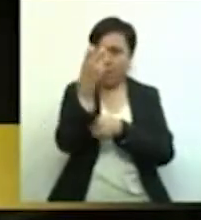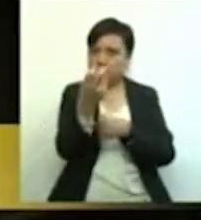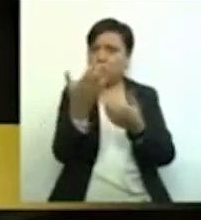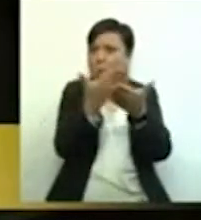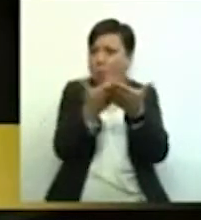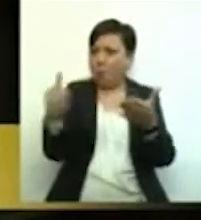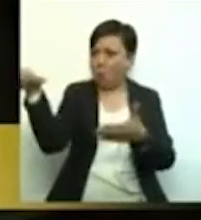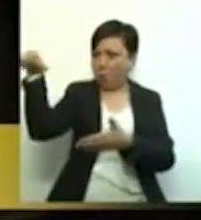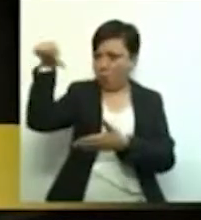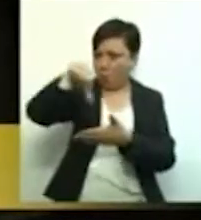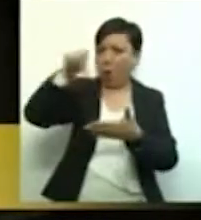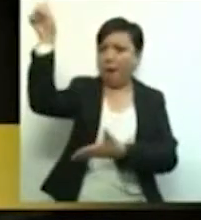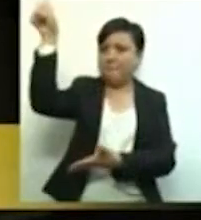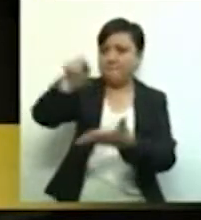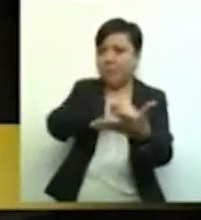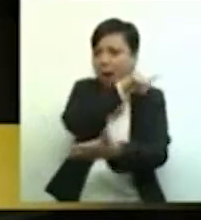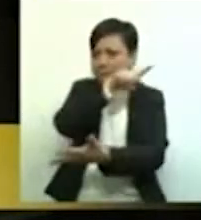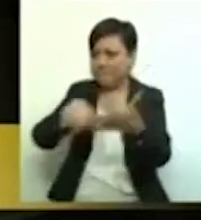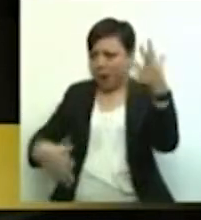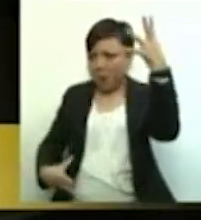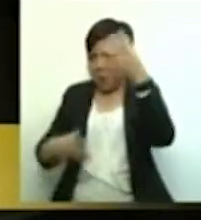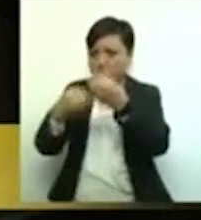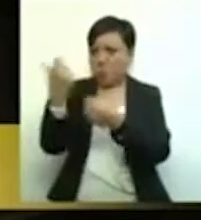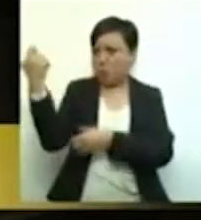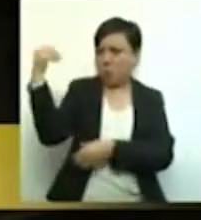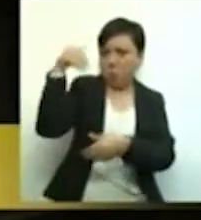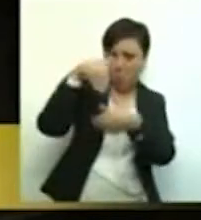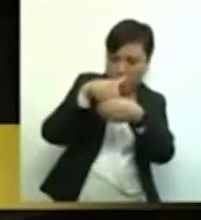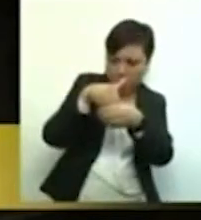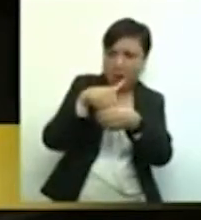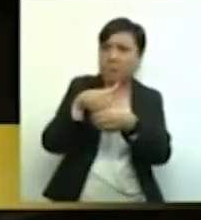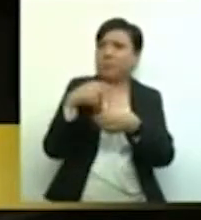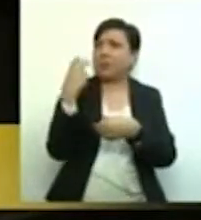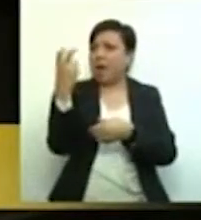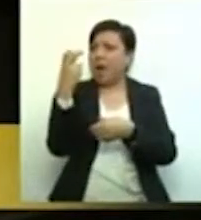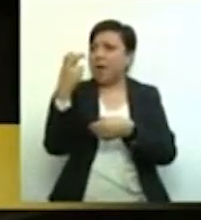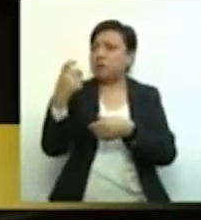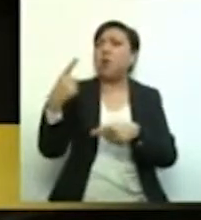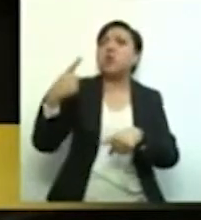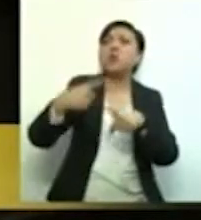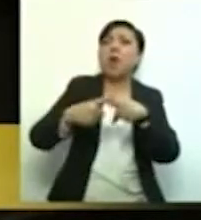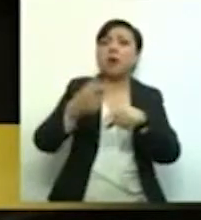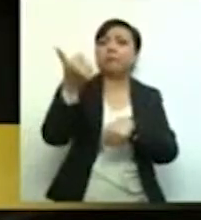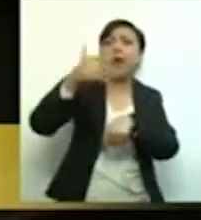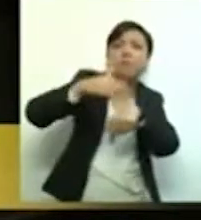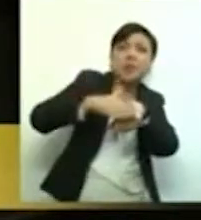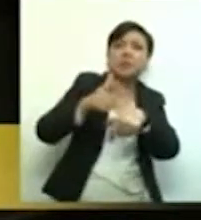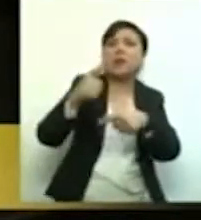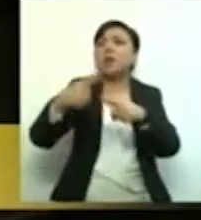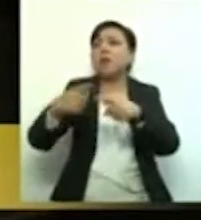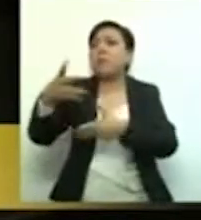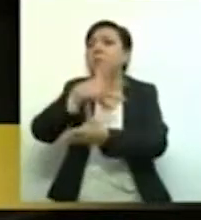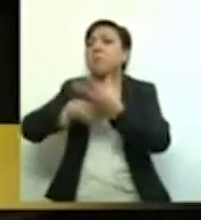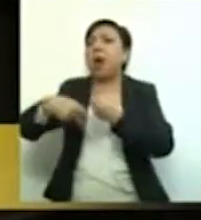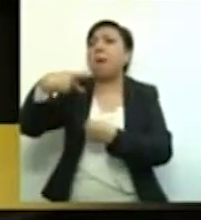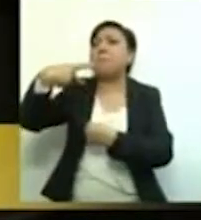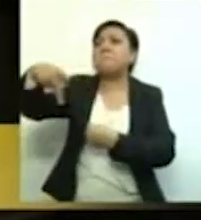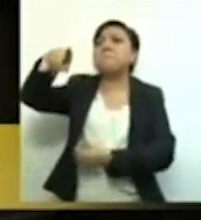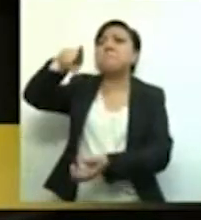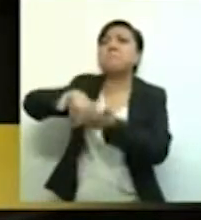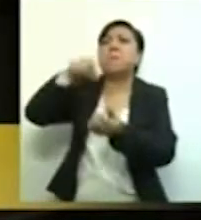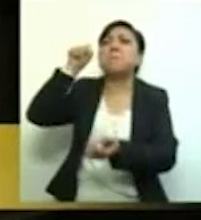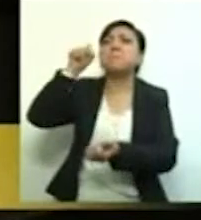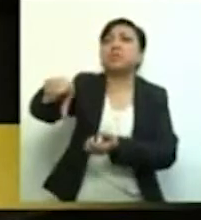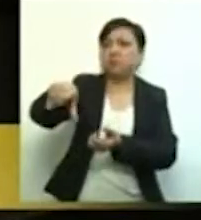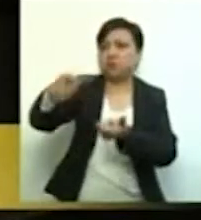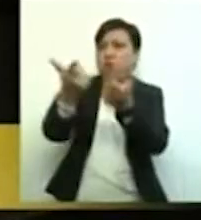necesario eliminar los fondos cuando ahora quien opera los fondos y los fideicomisos, son ustedes mismos gobierno